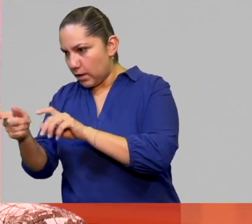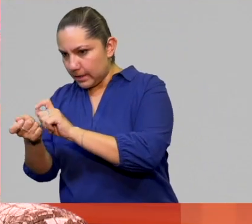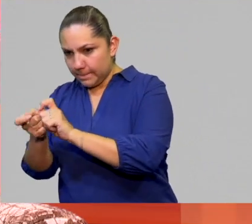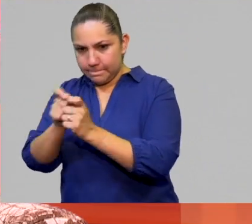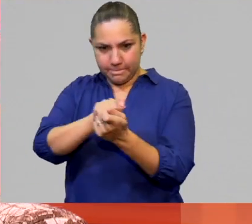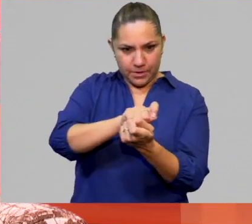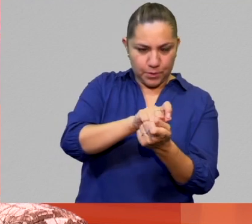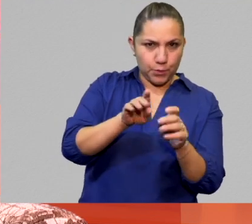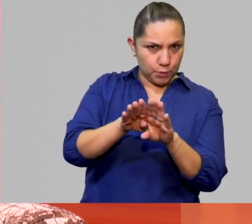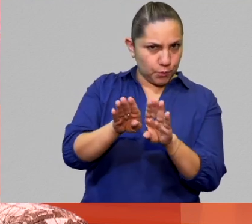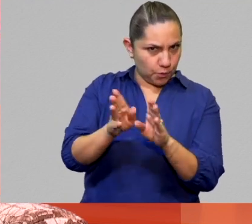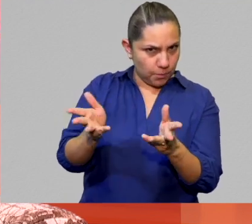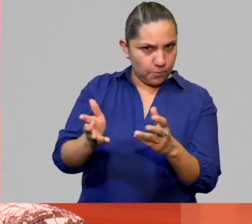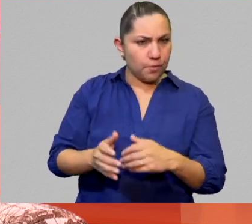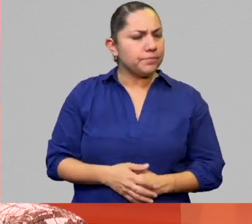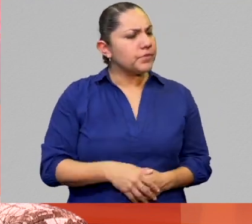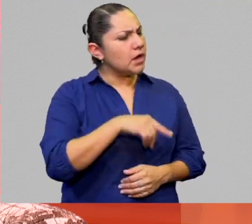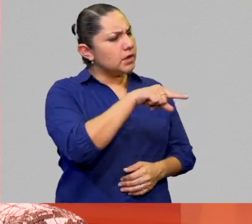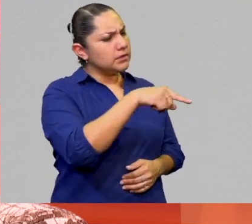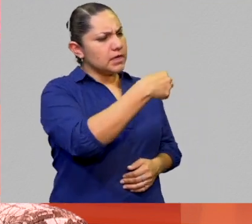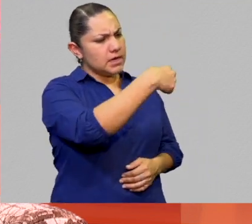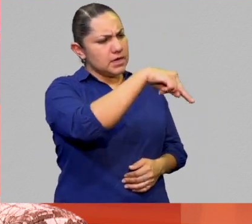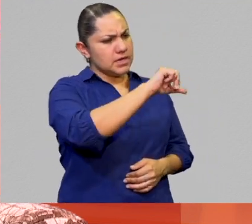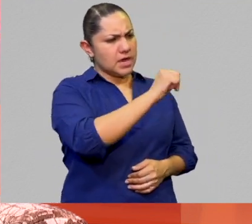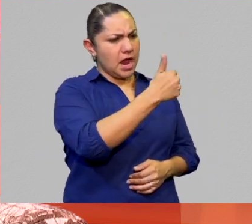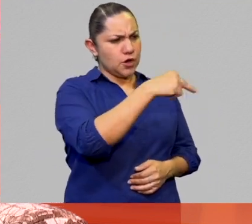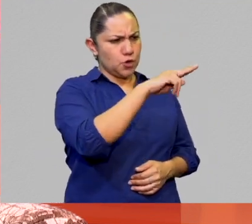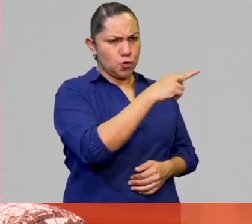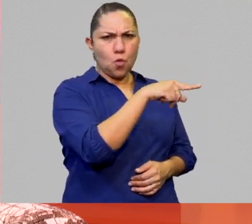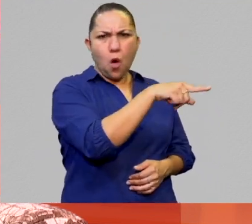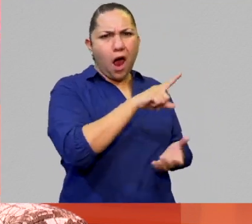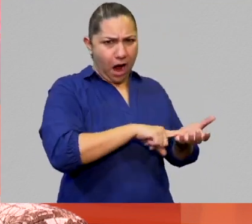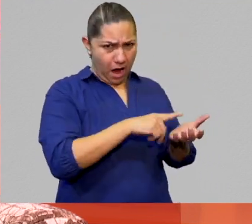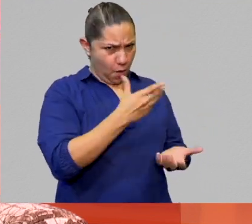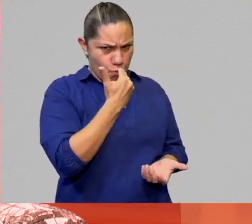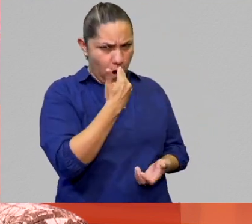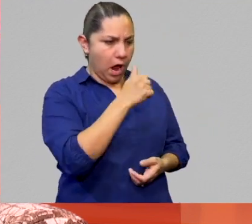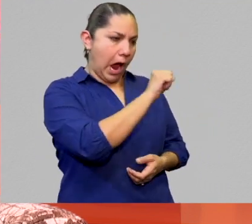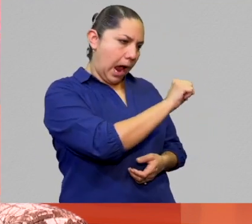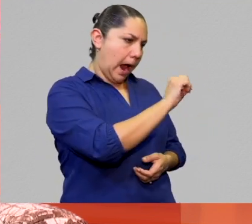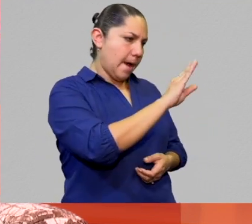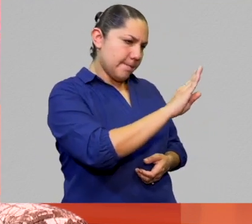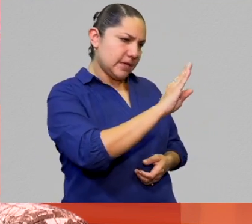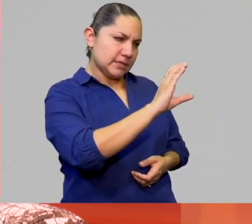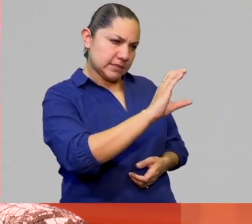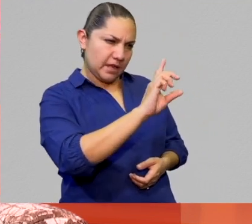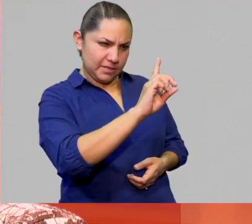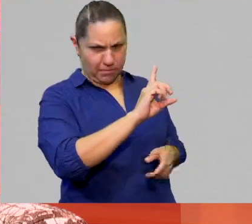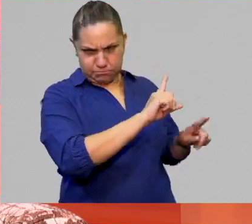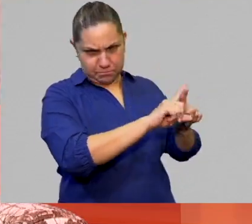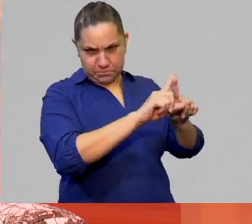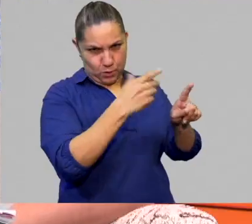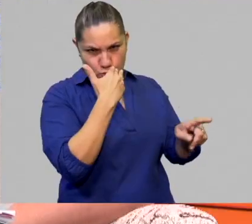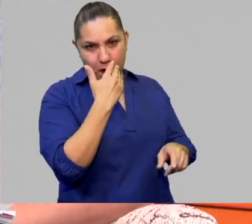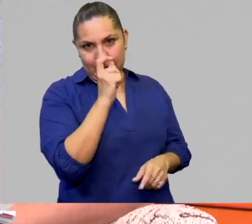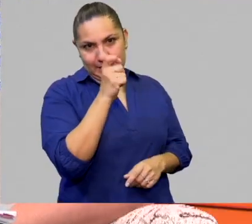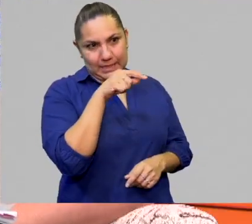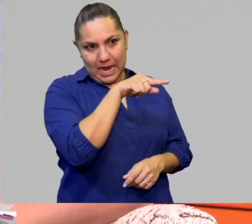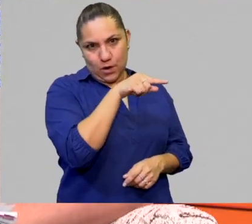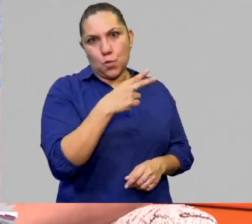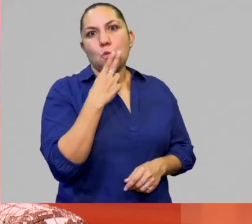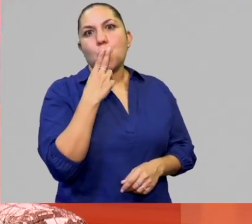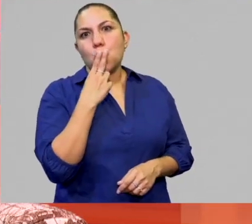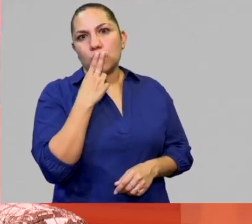importante, porque el Ñañú no tiene un alfabeto por sí mismo, o está usando el alfabeto del español para